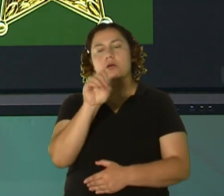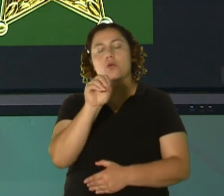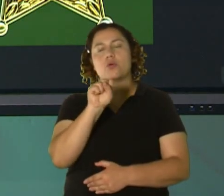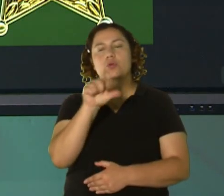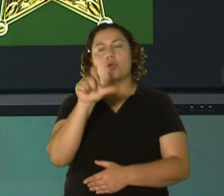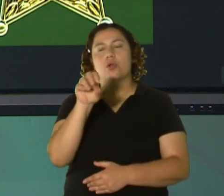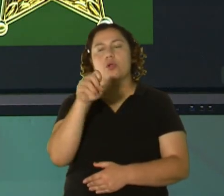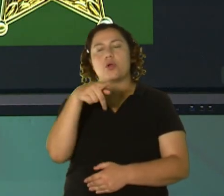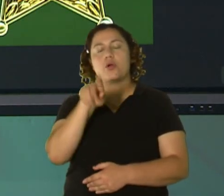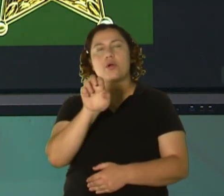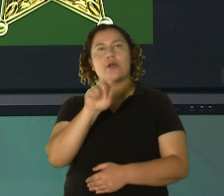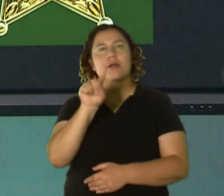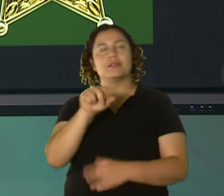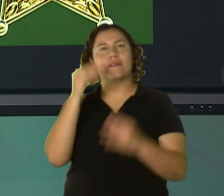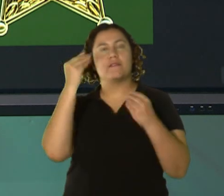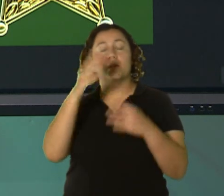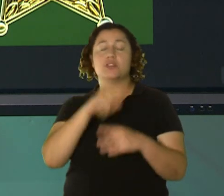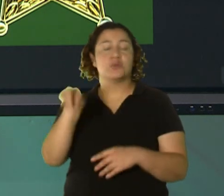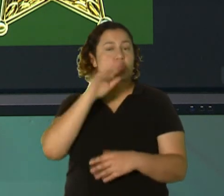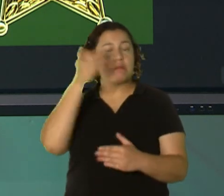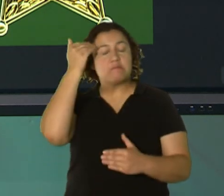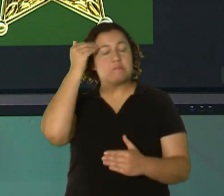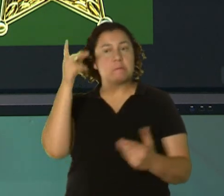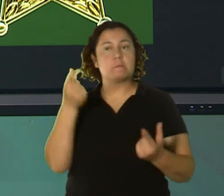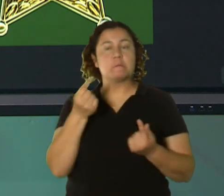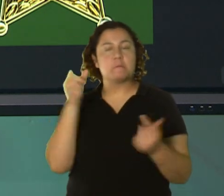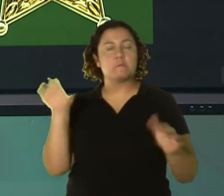Bueno, ya saben lo que hizo este individuo.